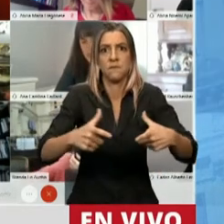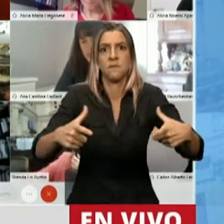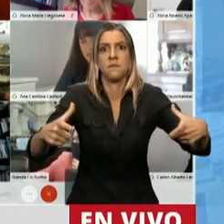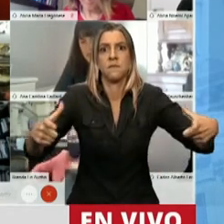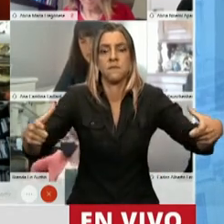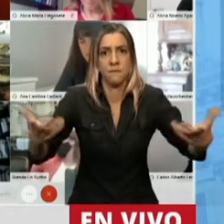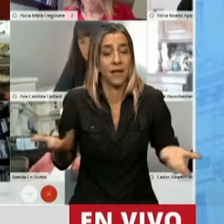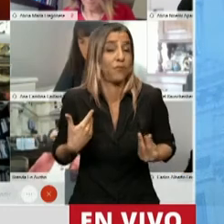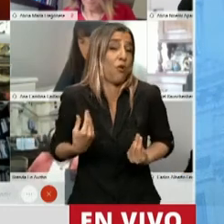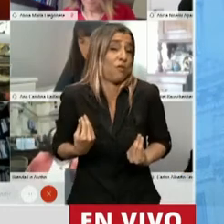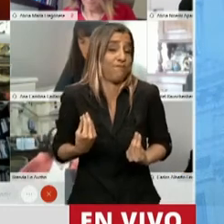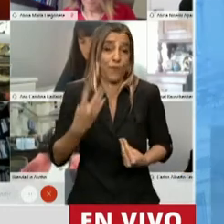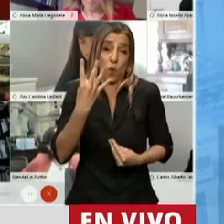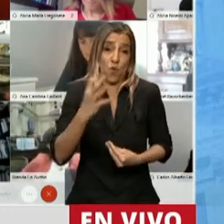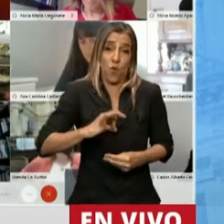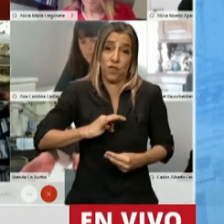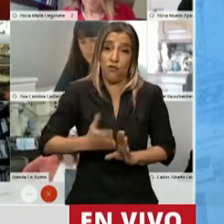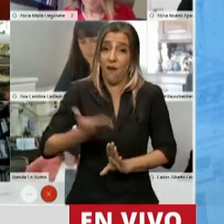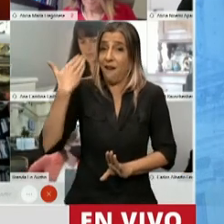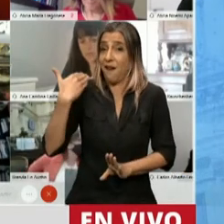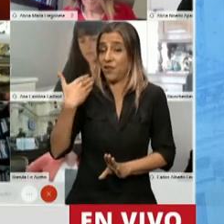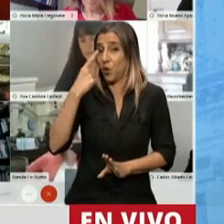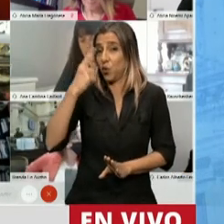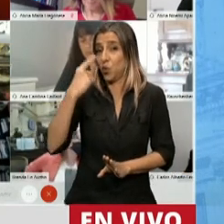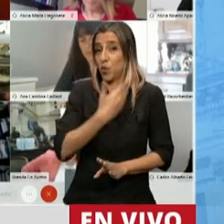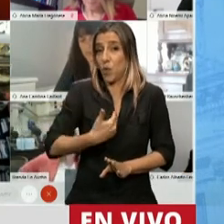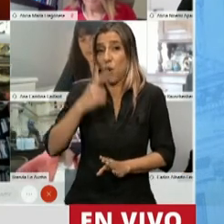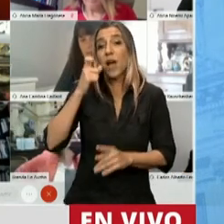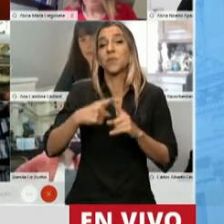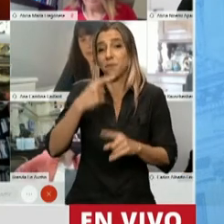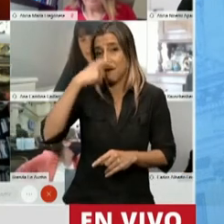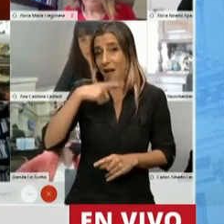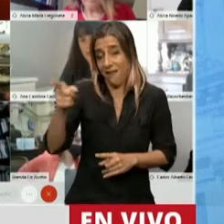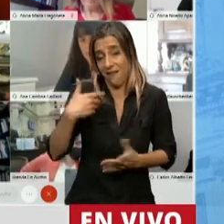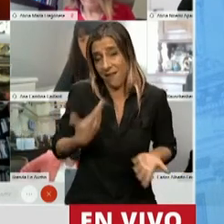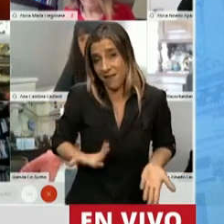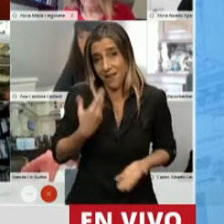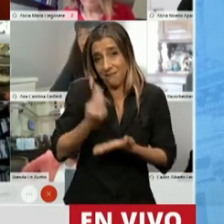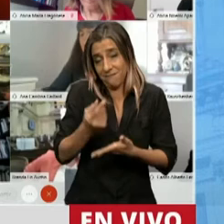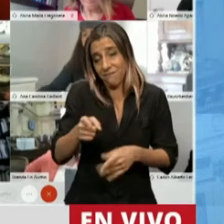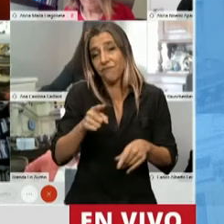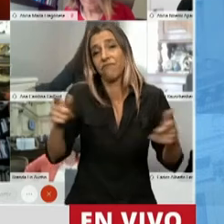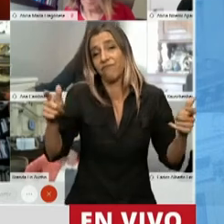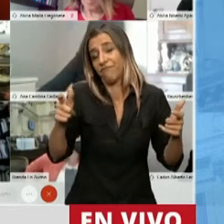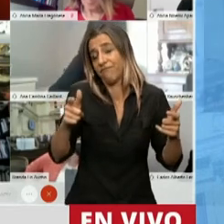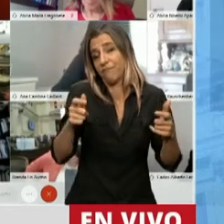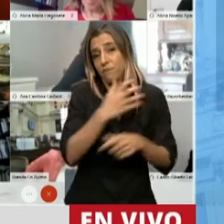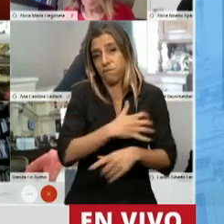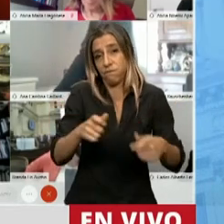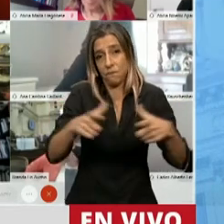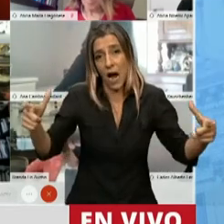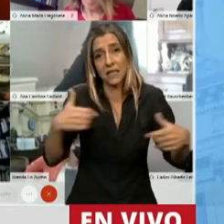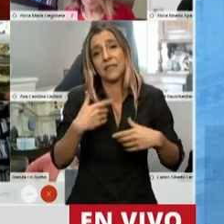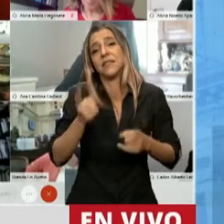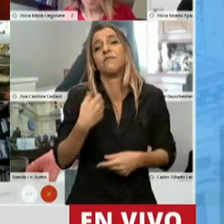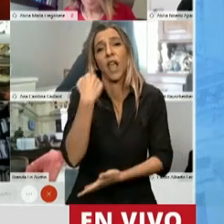producto de los cuatro años del gobierno macrista y producto también de la caída que significó en